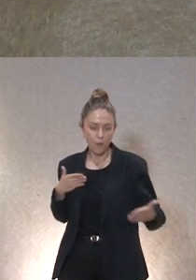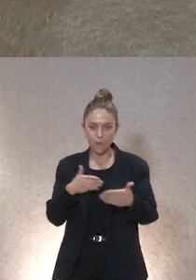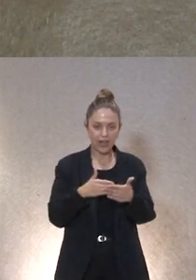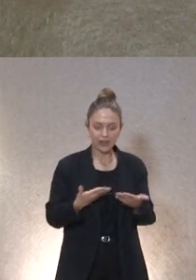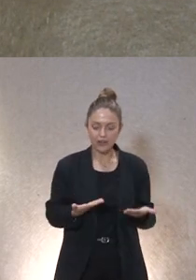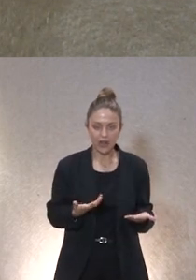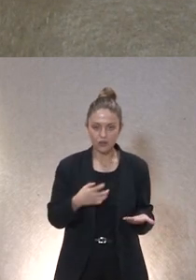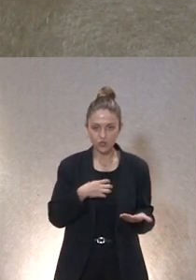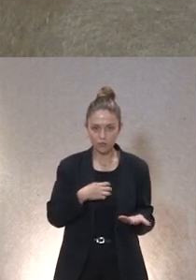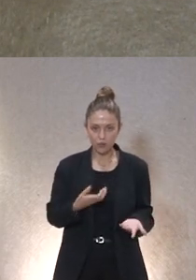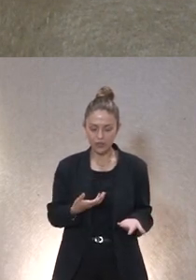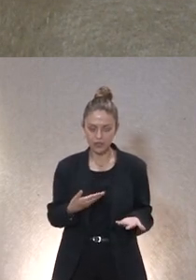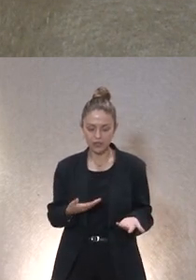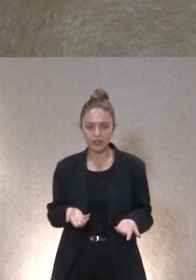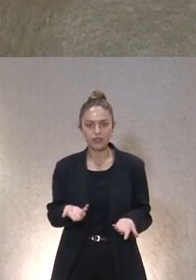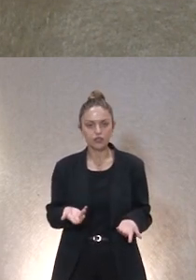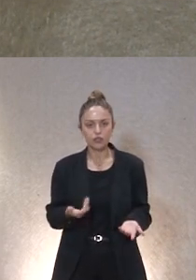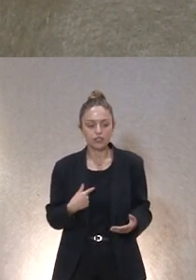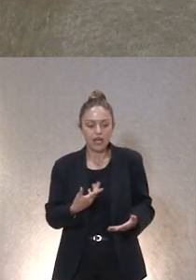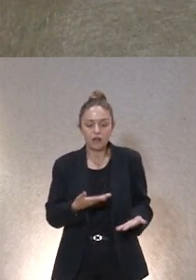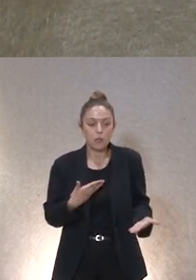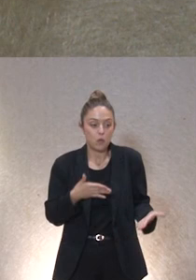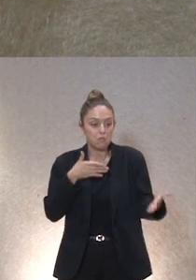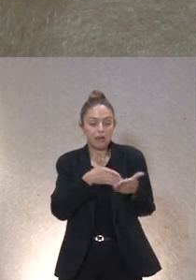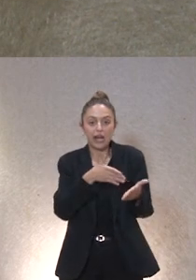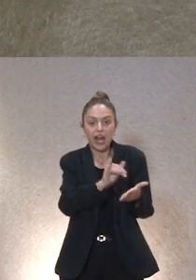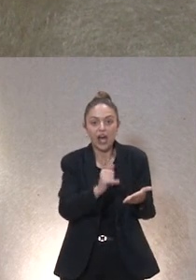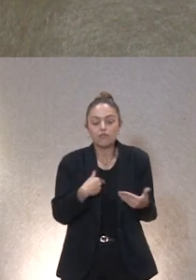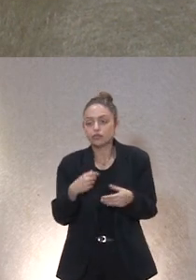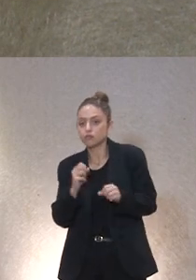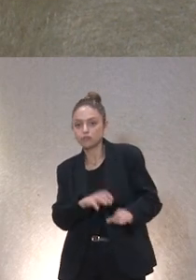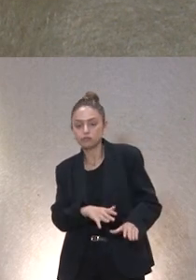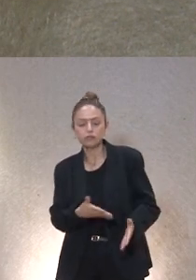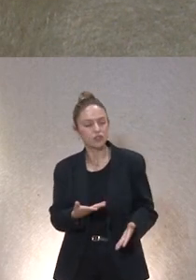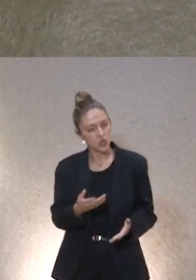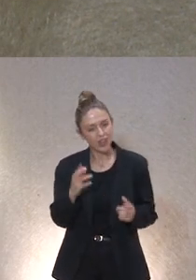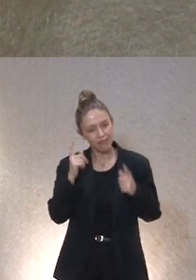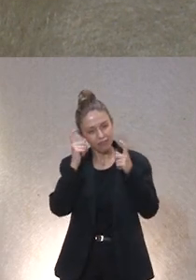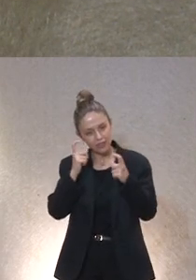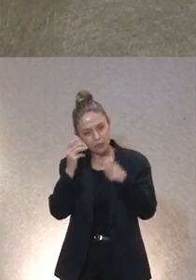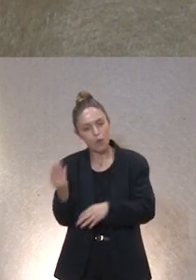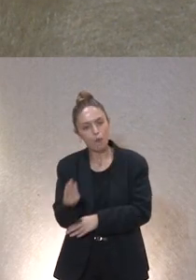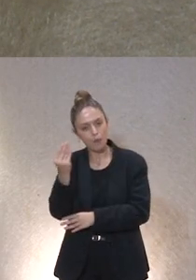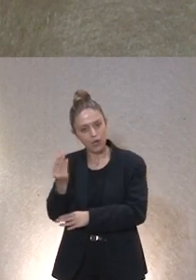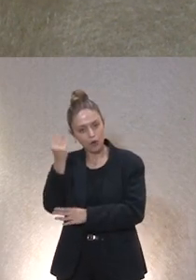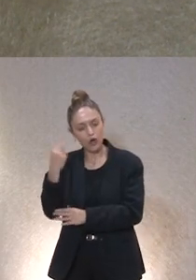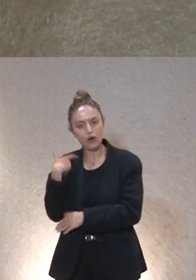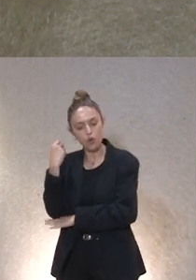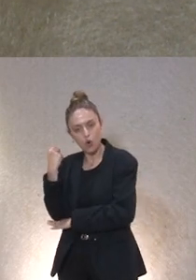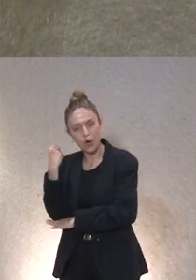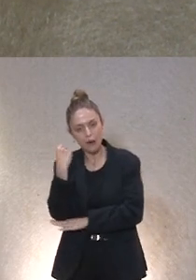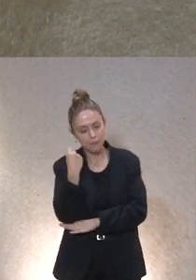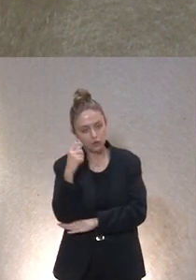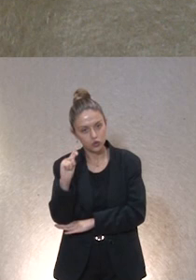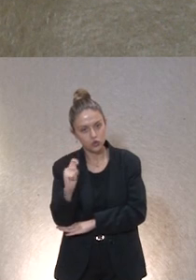digamos vale podemos llegar hasta aquí no hacemos nada e intentamos eso mejorar o generar el mejor apoyo con